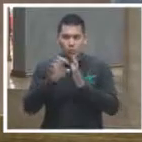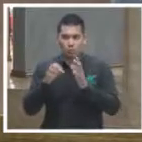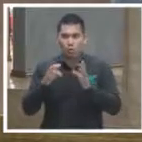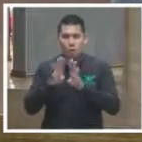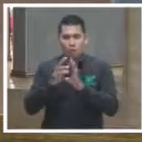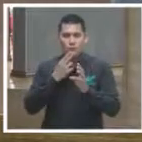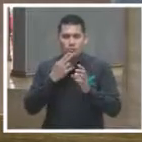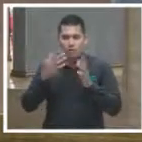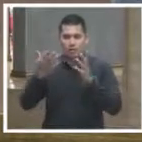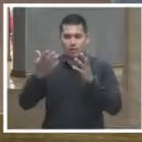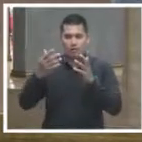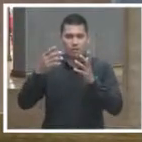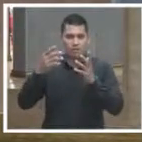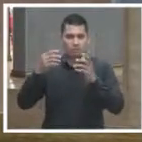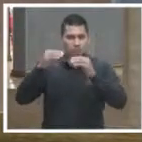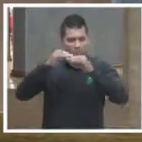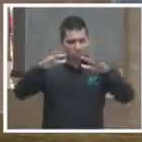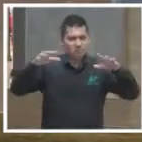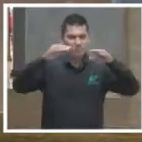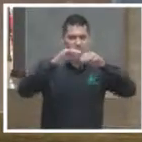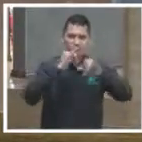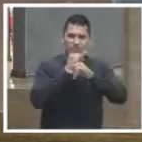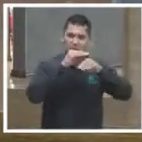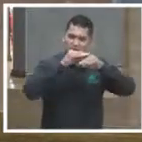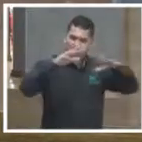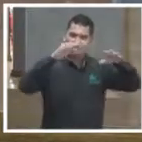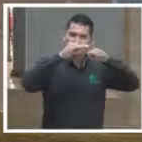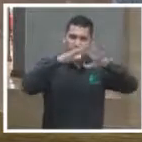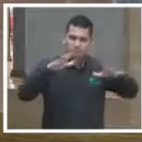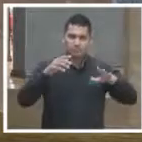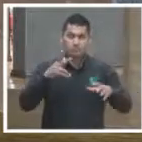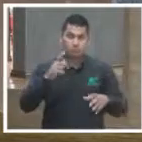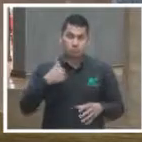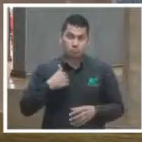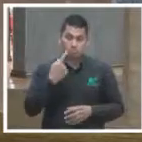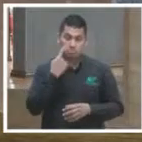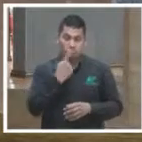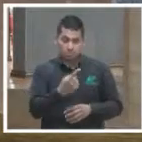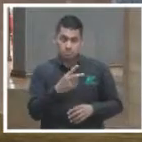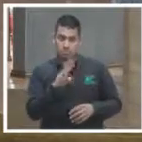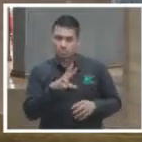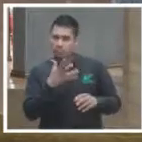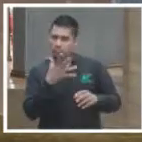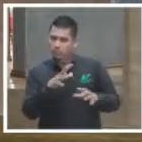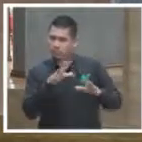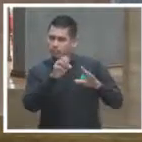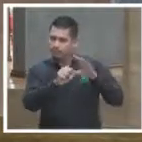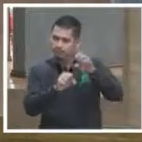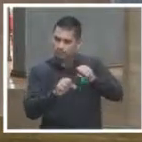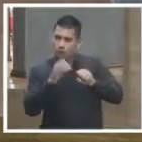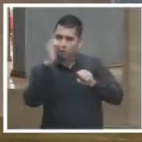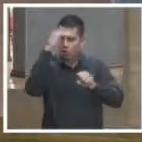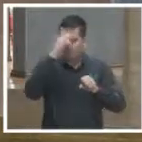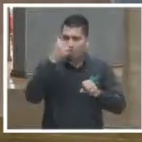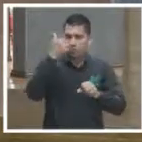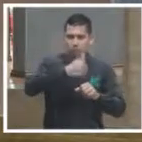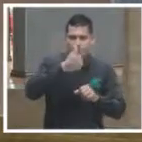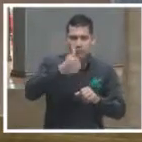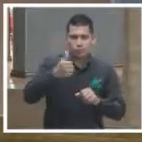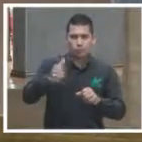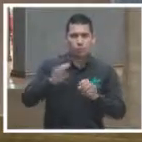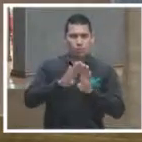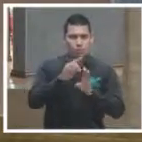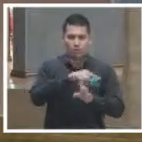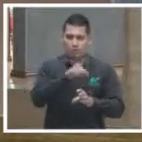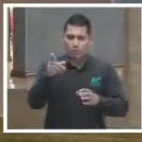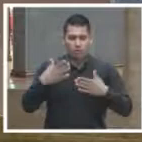funcionan las redes sociales pero parece que en términos de percepción de opinión respecto a la confianza de